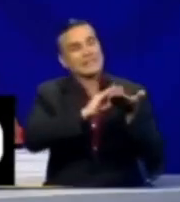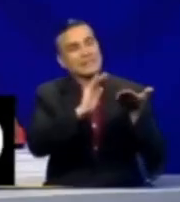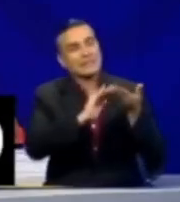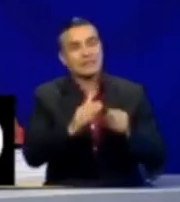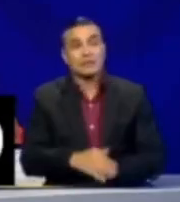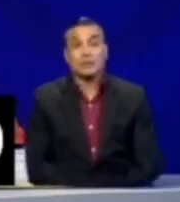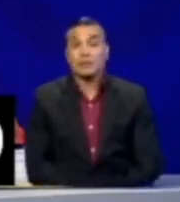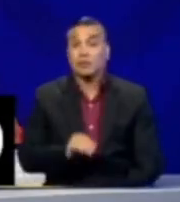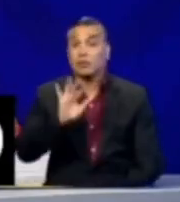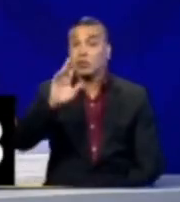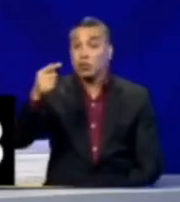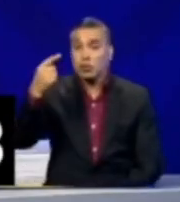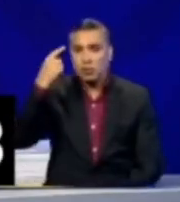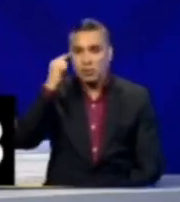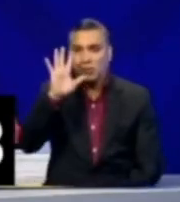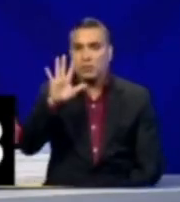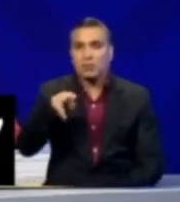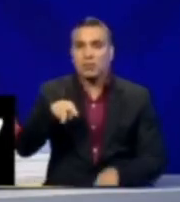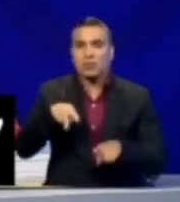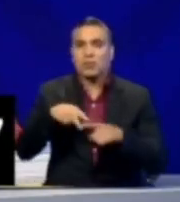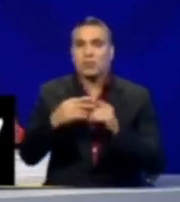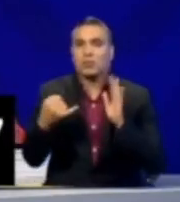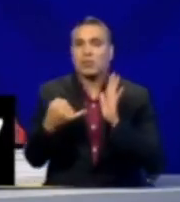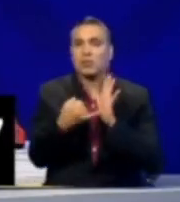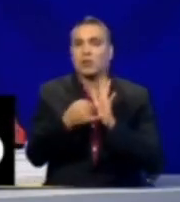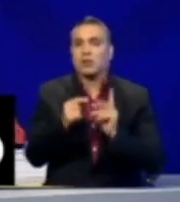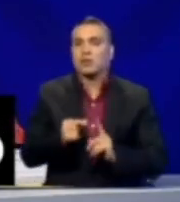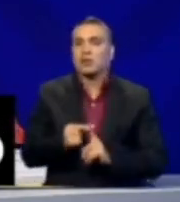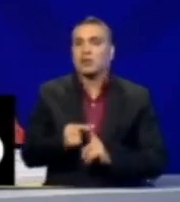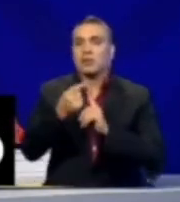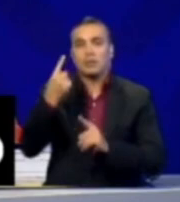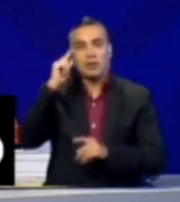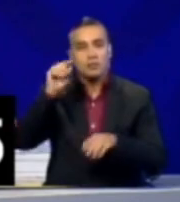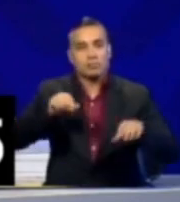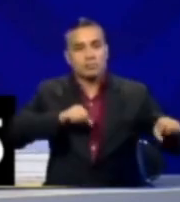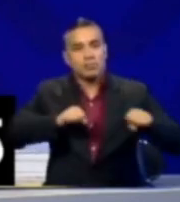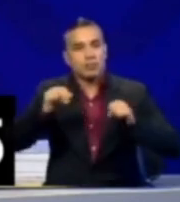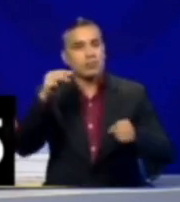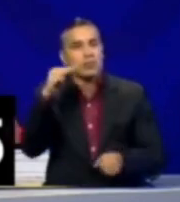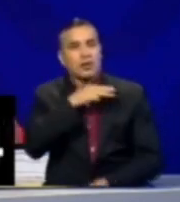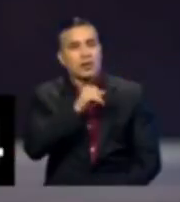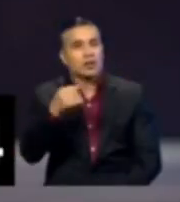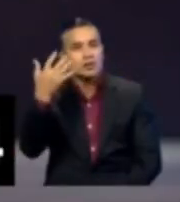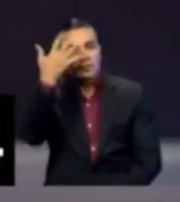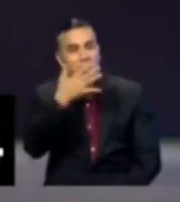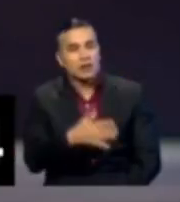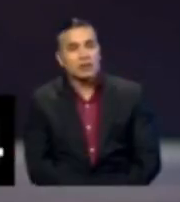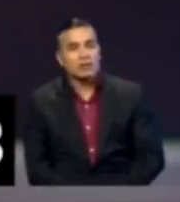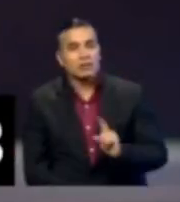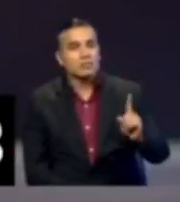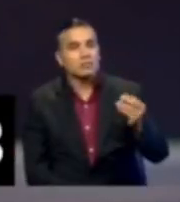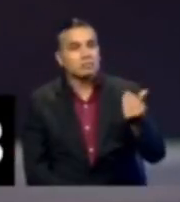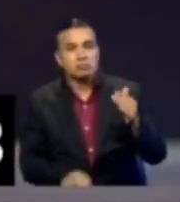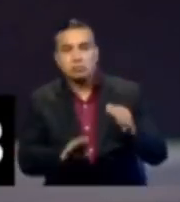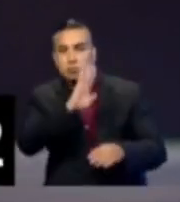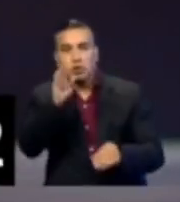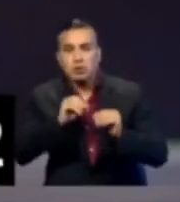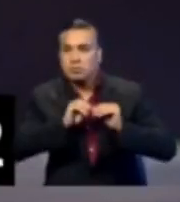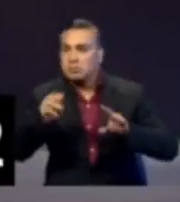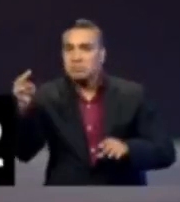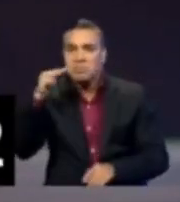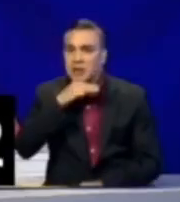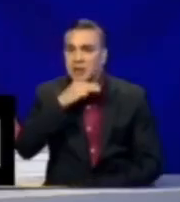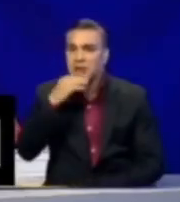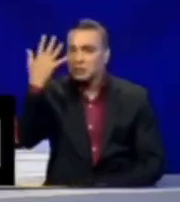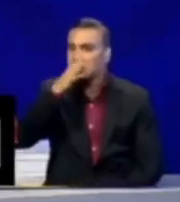En tu gobierno, Andrés, se crearon impuestos especiales para el terremoto de Manta y Esmeralda y ese dinero no llegó ni a Manta